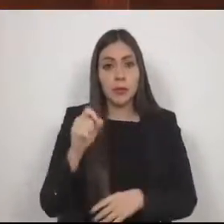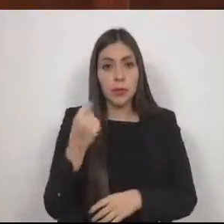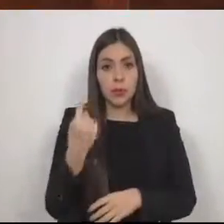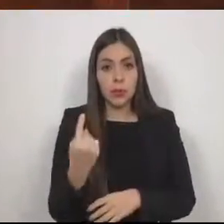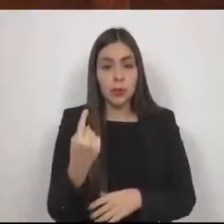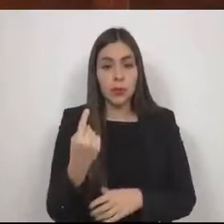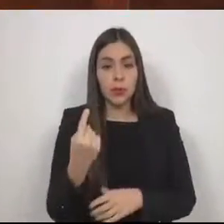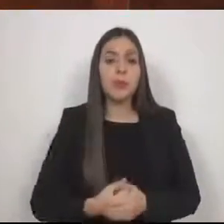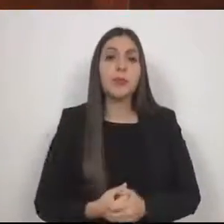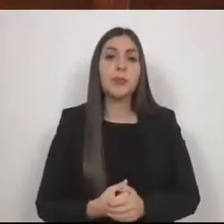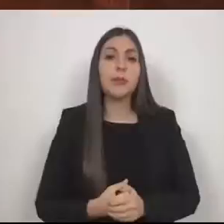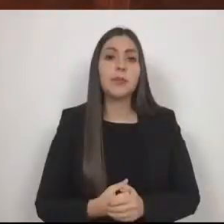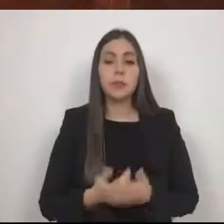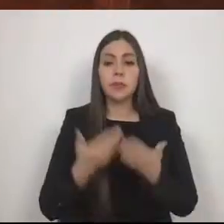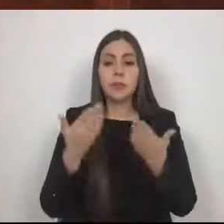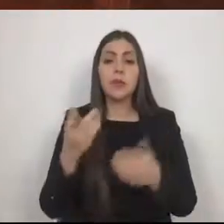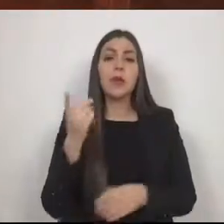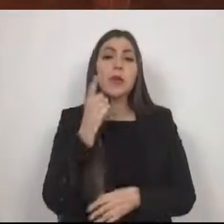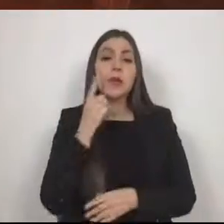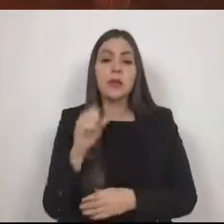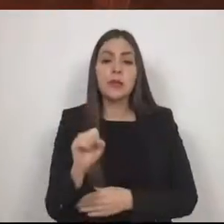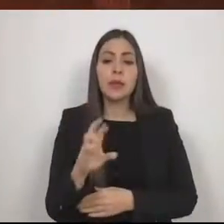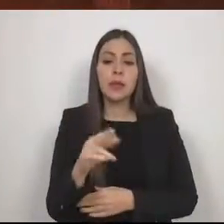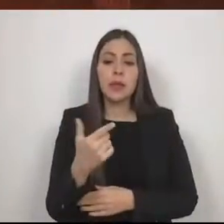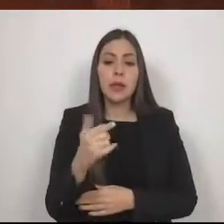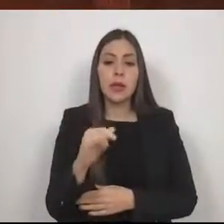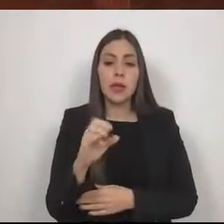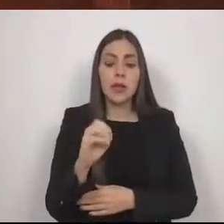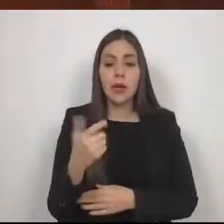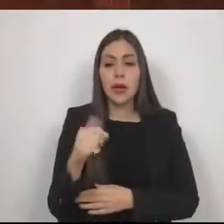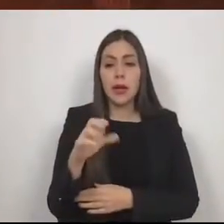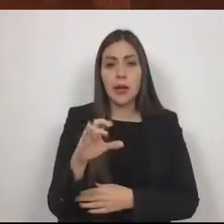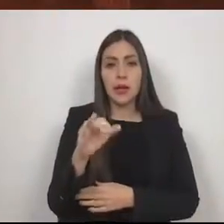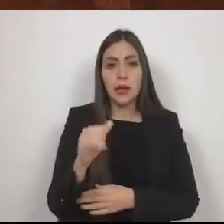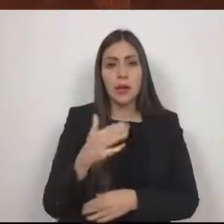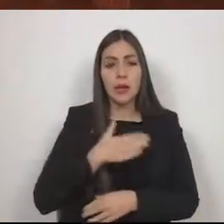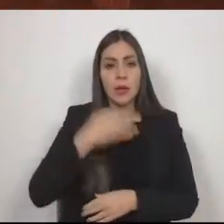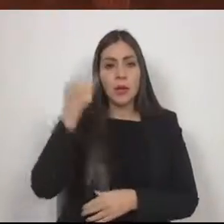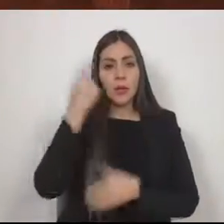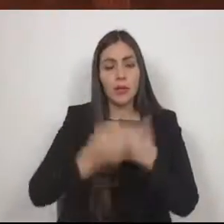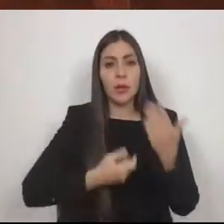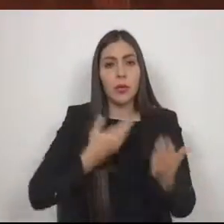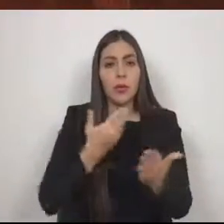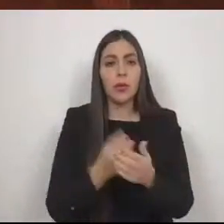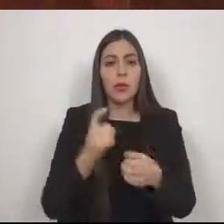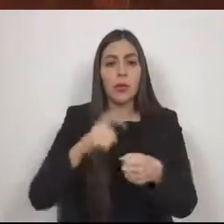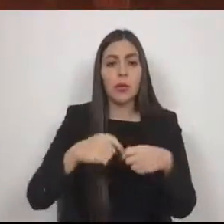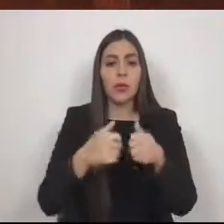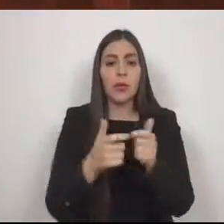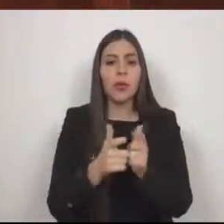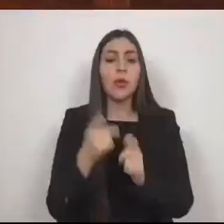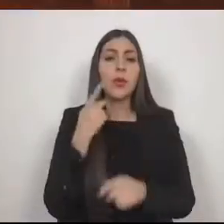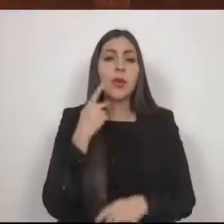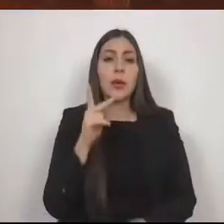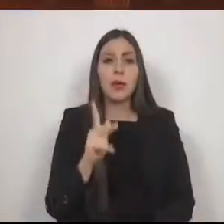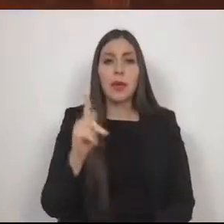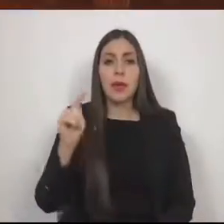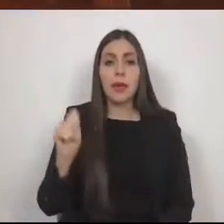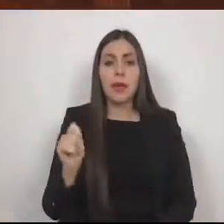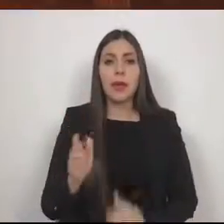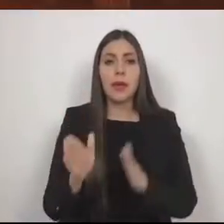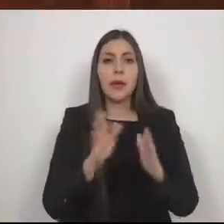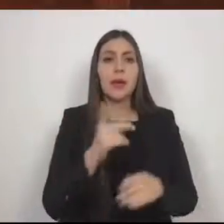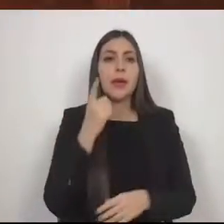Atentamente, diputado Sergio García Sosa, proponente, grupo parlamentario del Partido del Trabajo, diputada